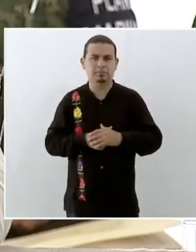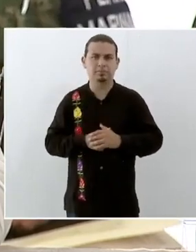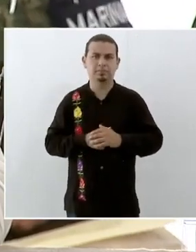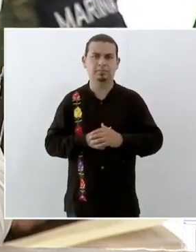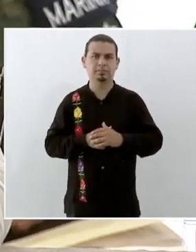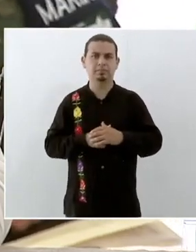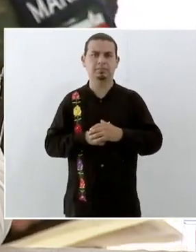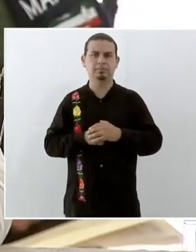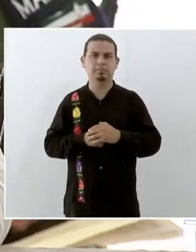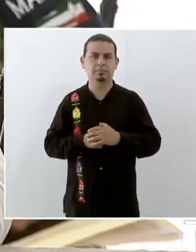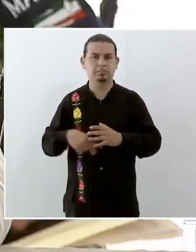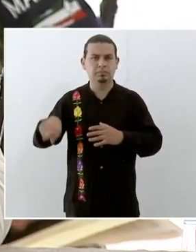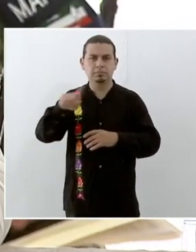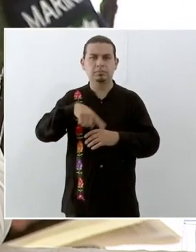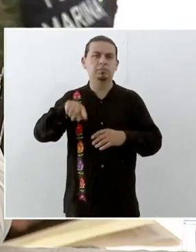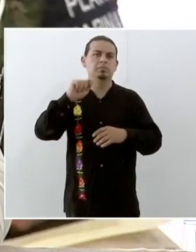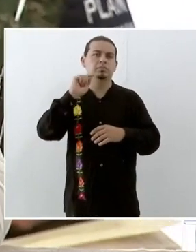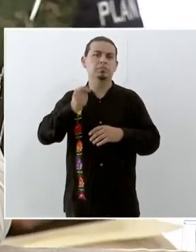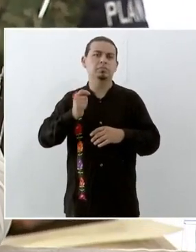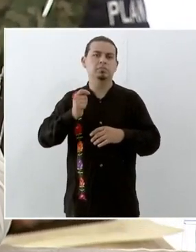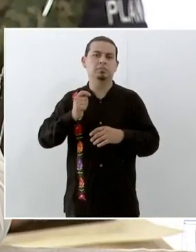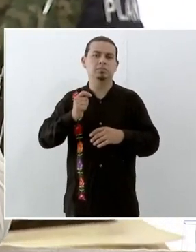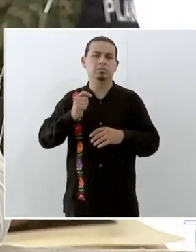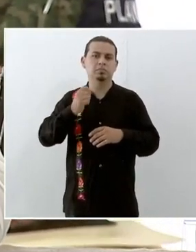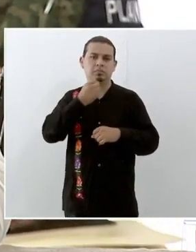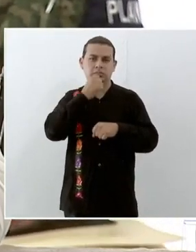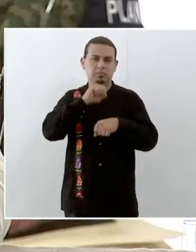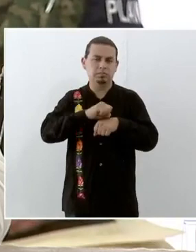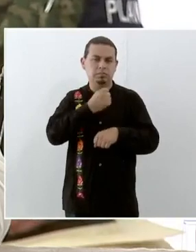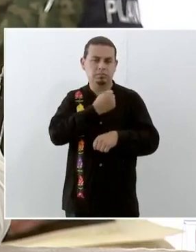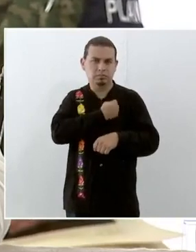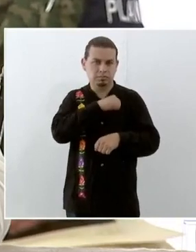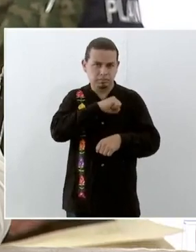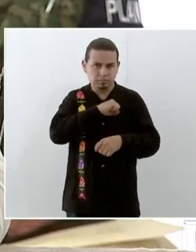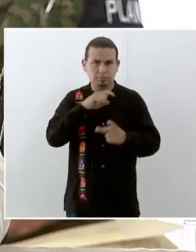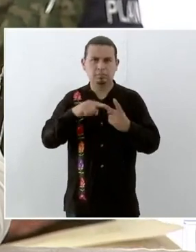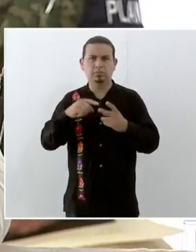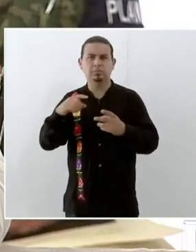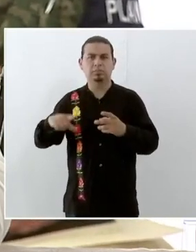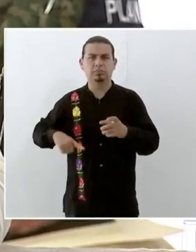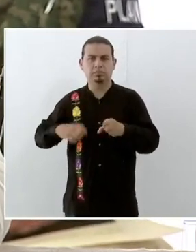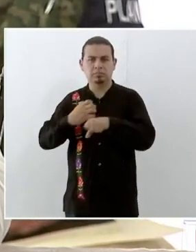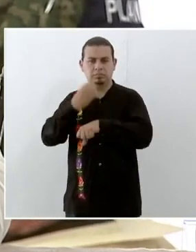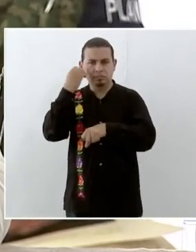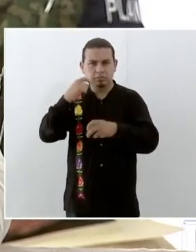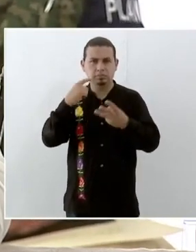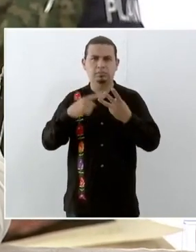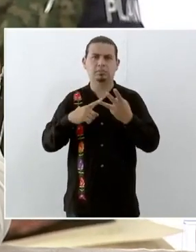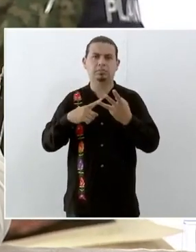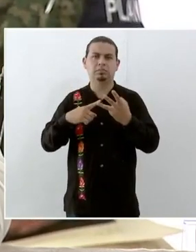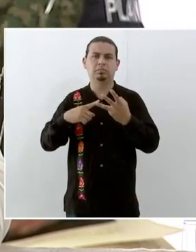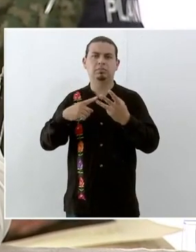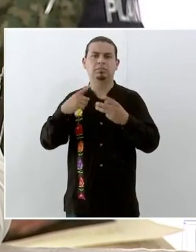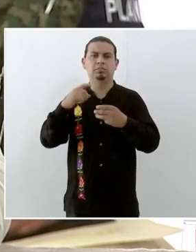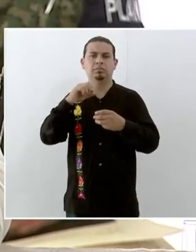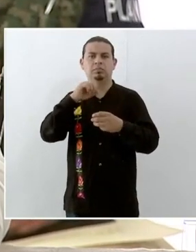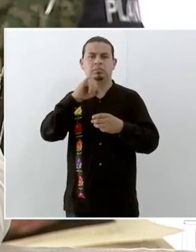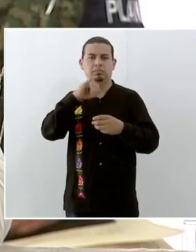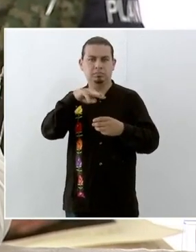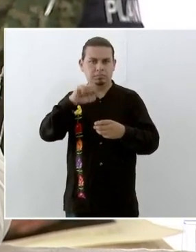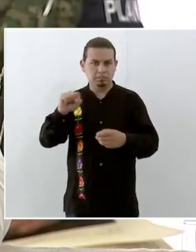por parte pues este de la Secretaría de Salud del gobierno del estado el Instituto Mexicano del Seguro Social